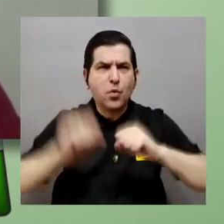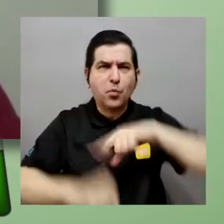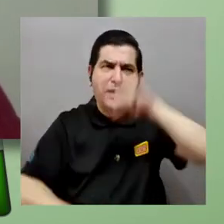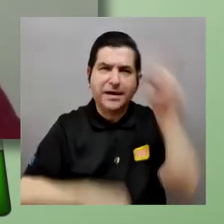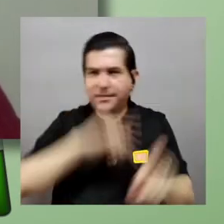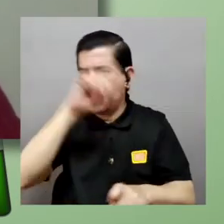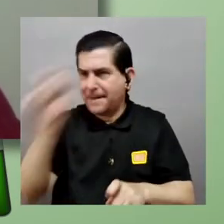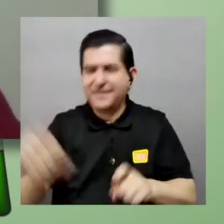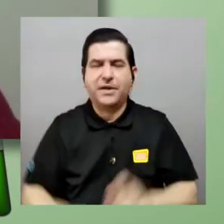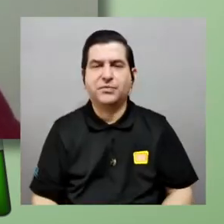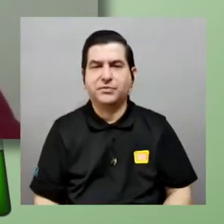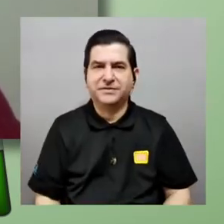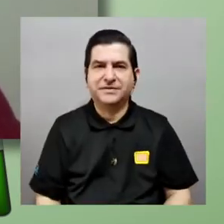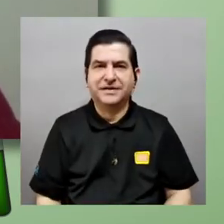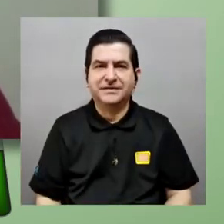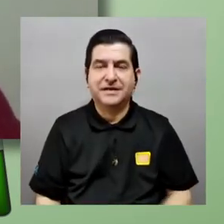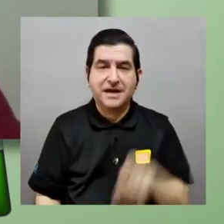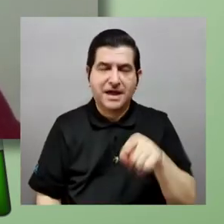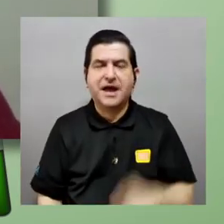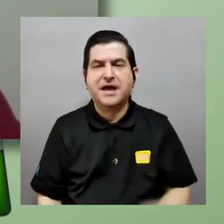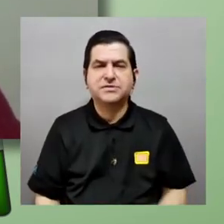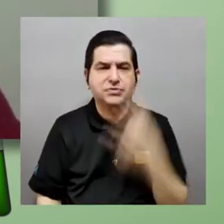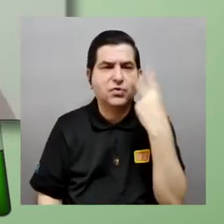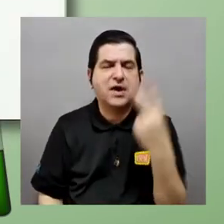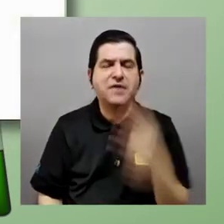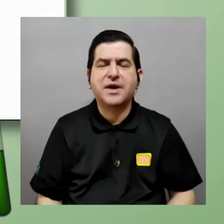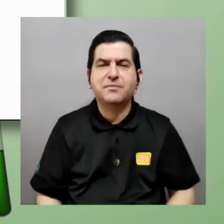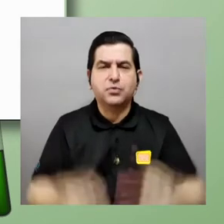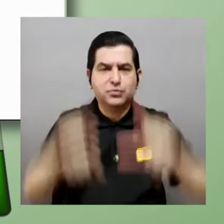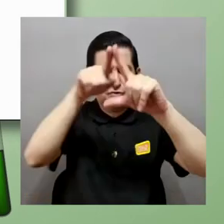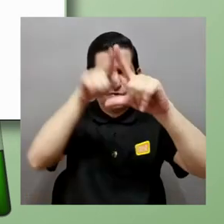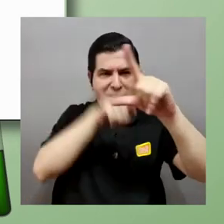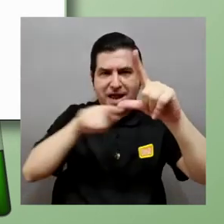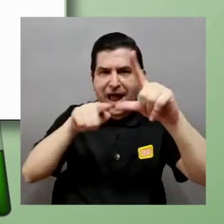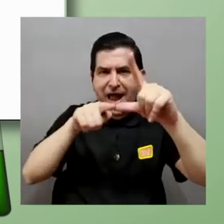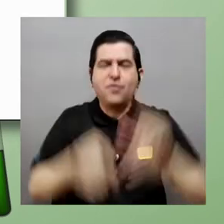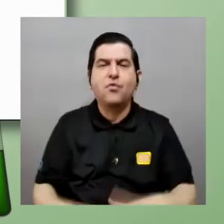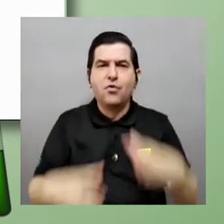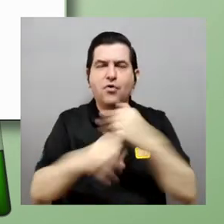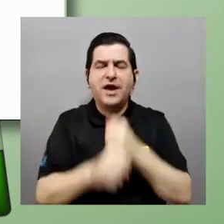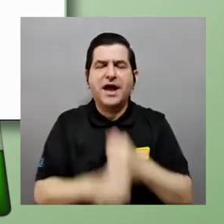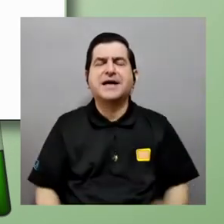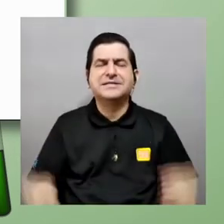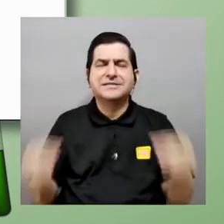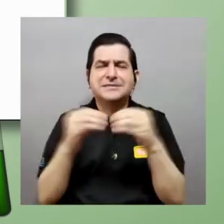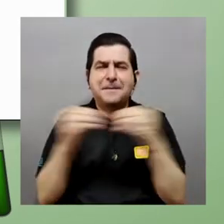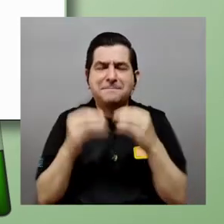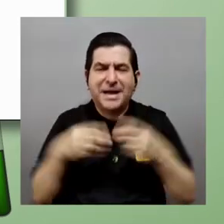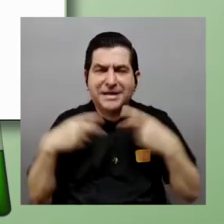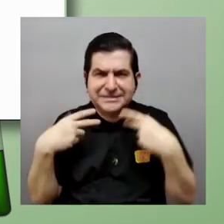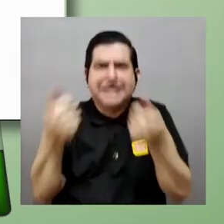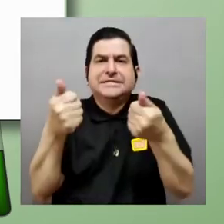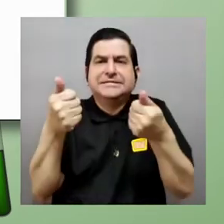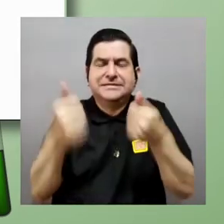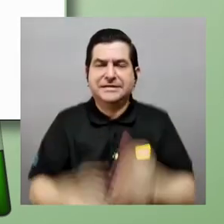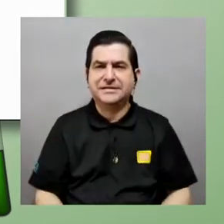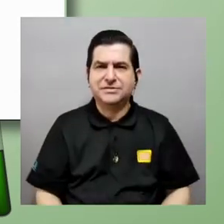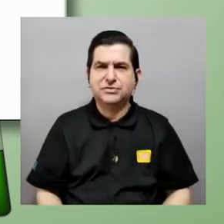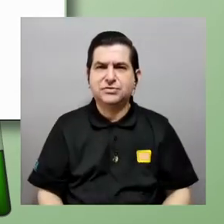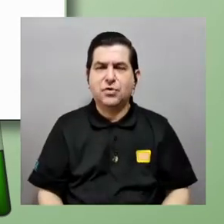uno puede hacerse la pregunta ¿verdad? que este ángulo que está acá ¿cuál es el ángulo que hace esta aceleración máxima?